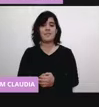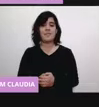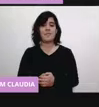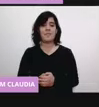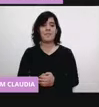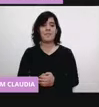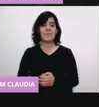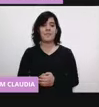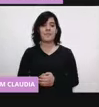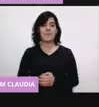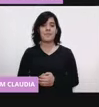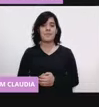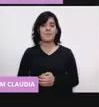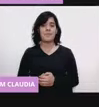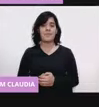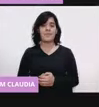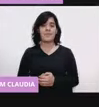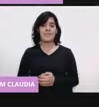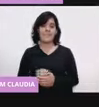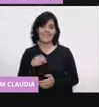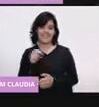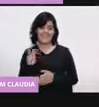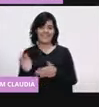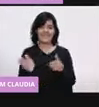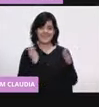Bueno, la próxima.